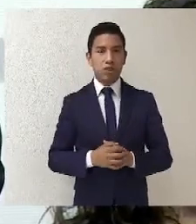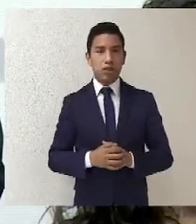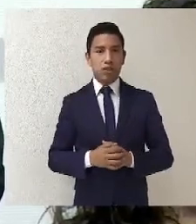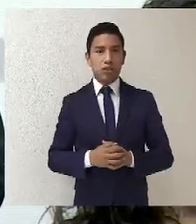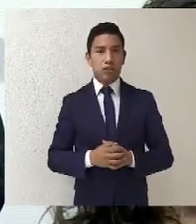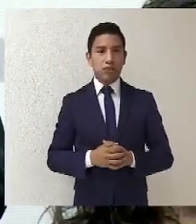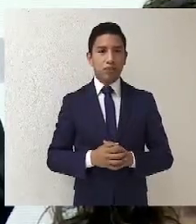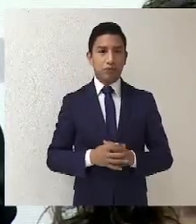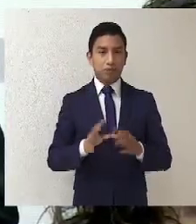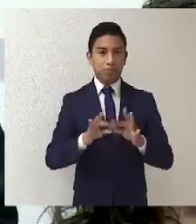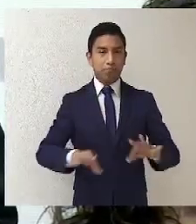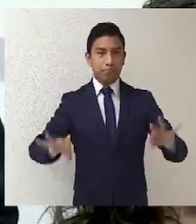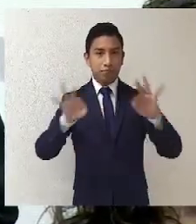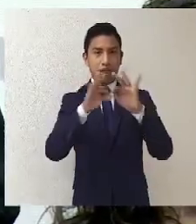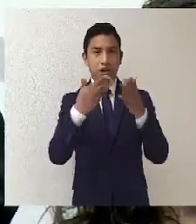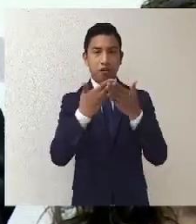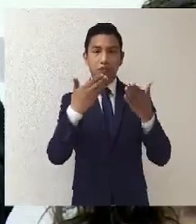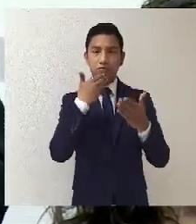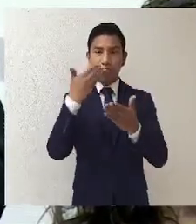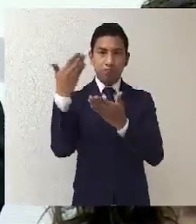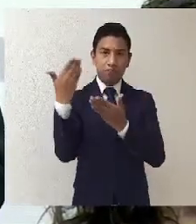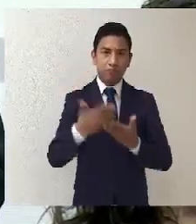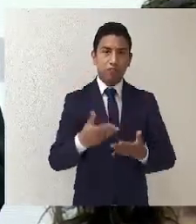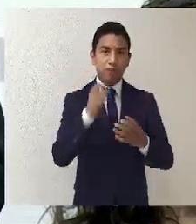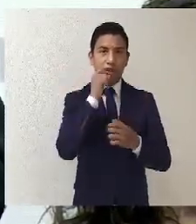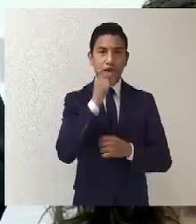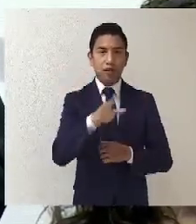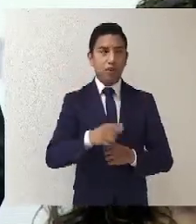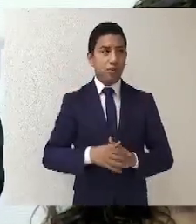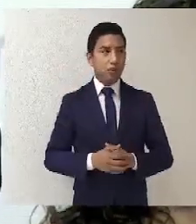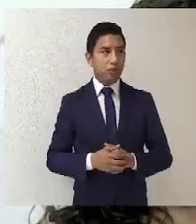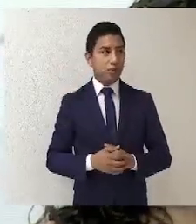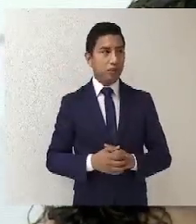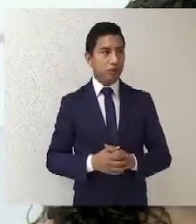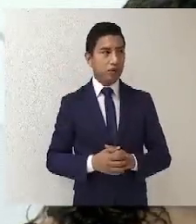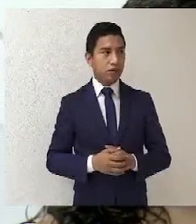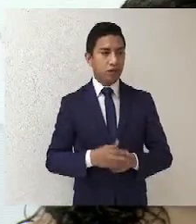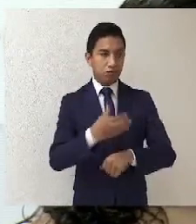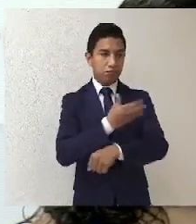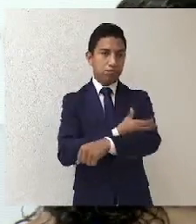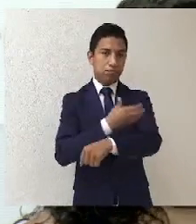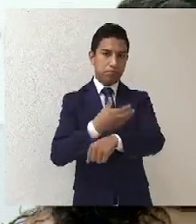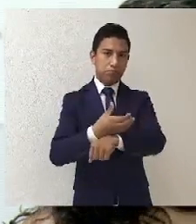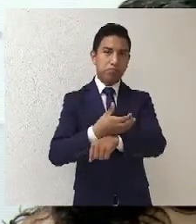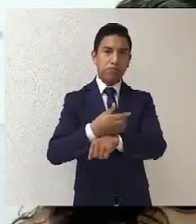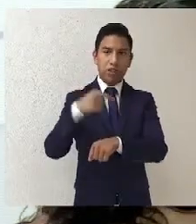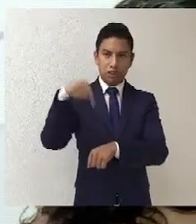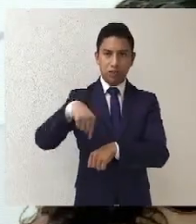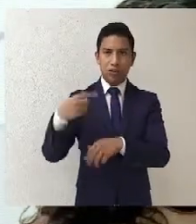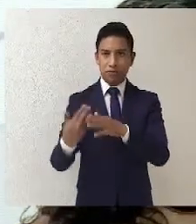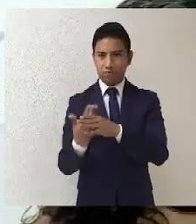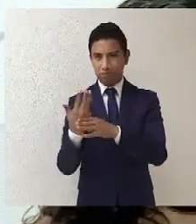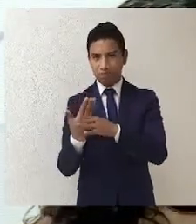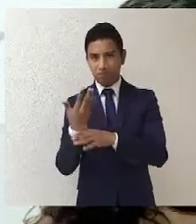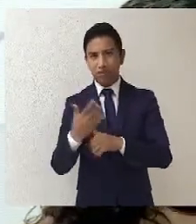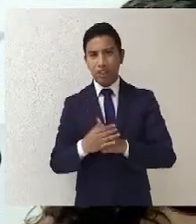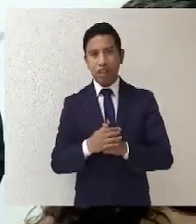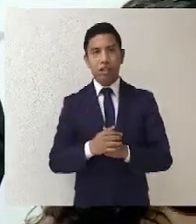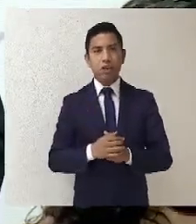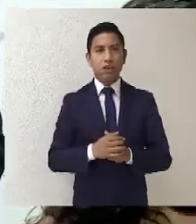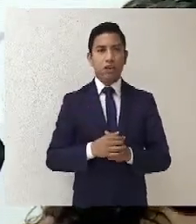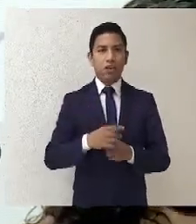Darles la bienvenida a quienes nos acompañan esta mañana, a la